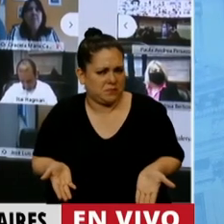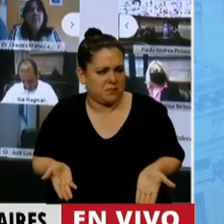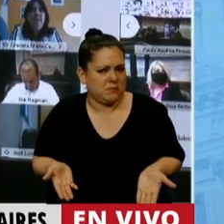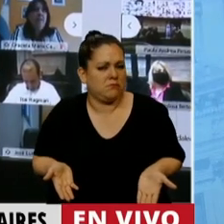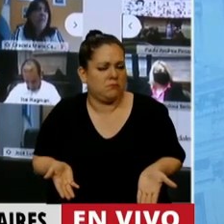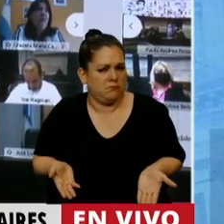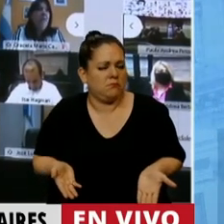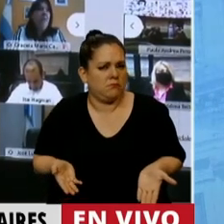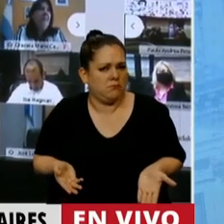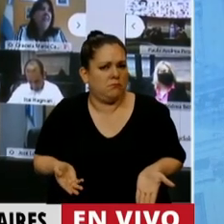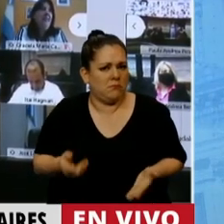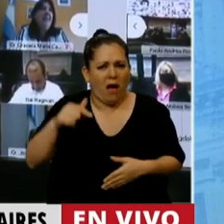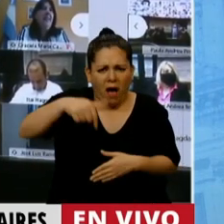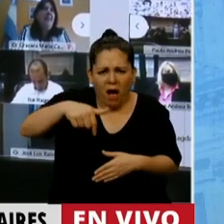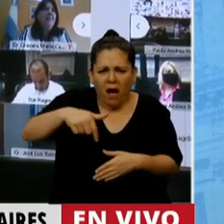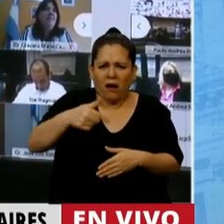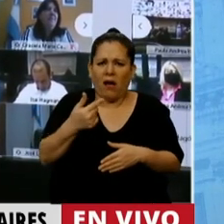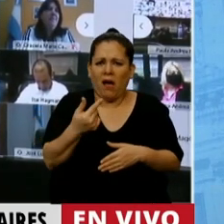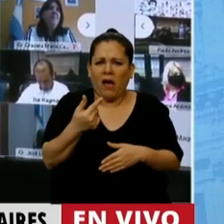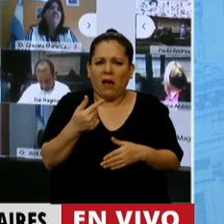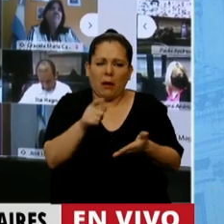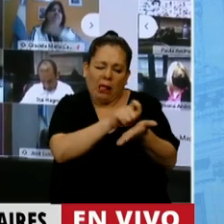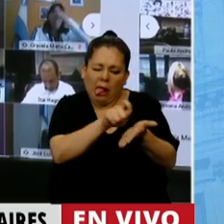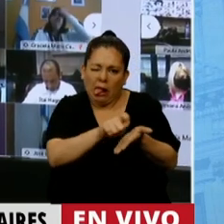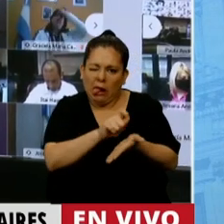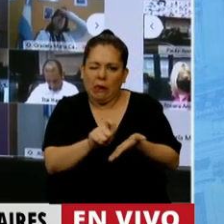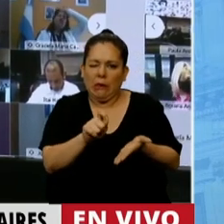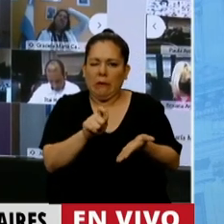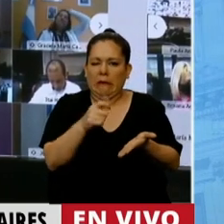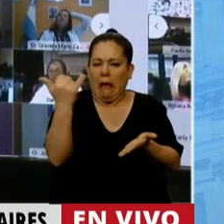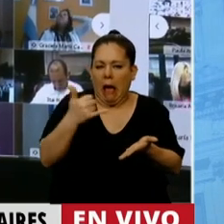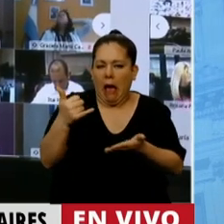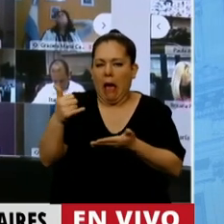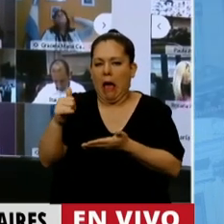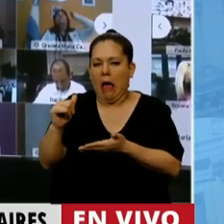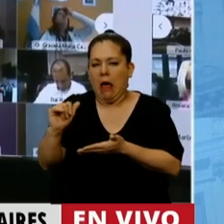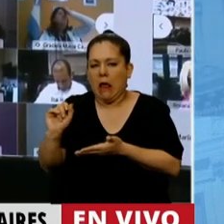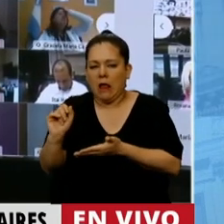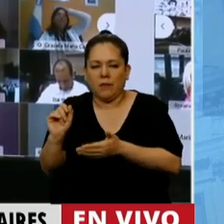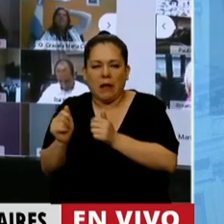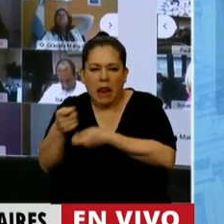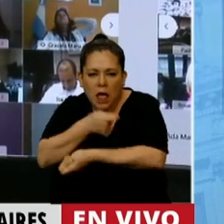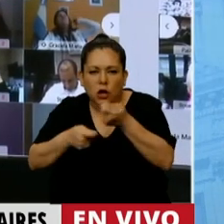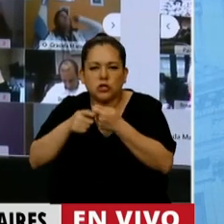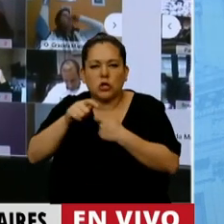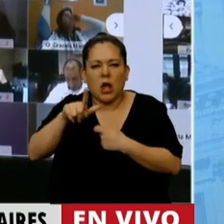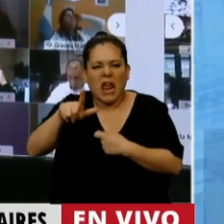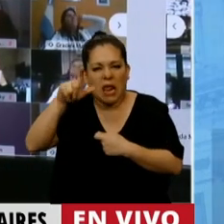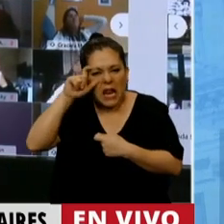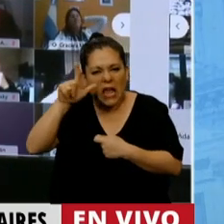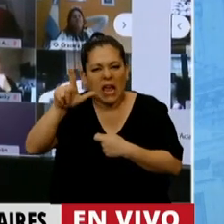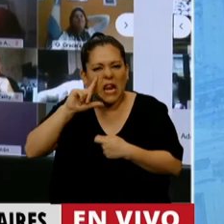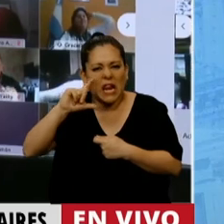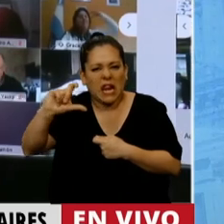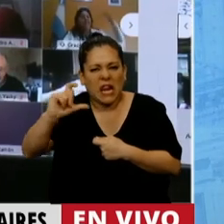acá no solo se están colocando una cantidad de letras enormes, se sostiene el negocio de las Lelix, sino que, por ejemplo, se